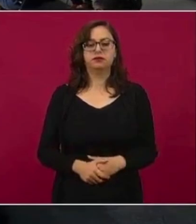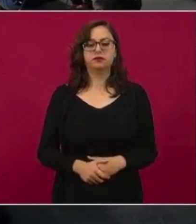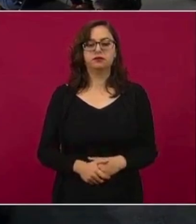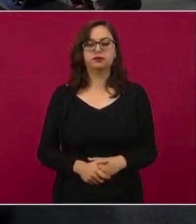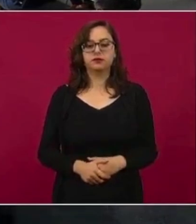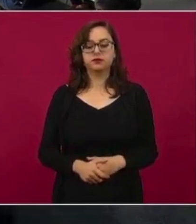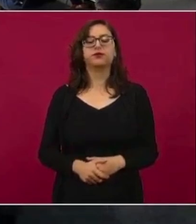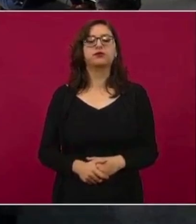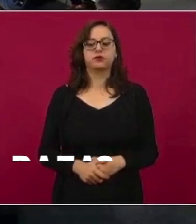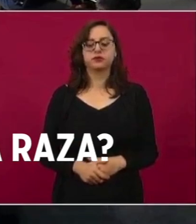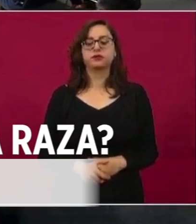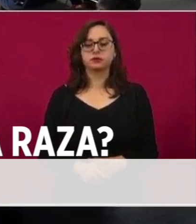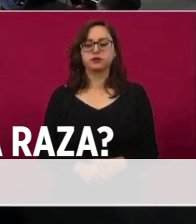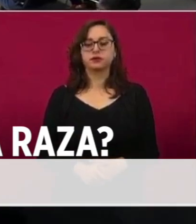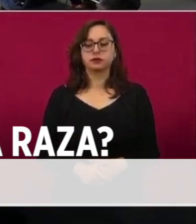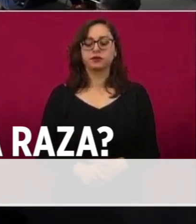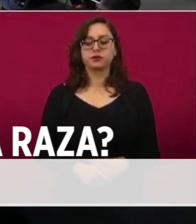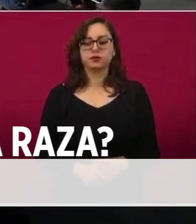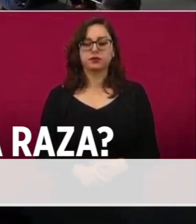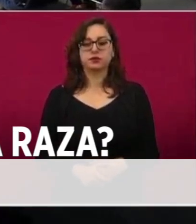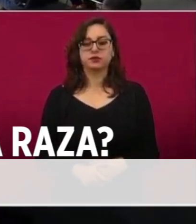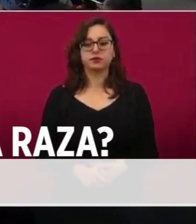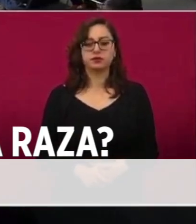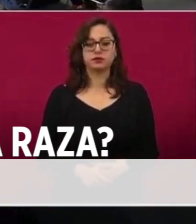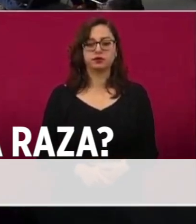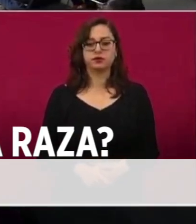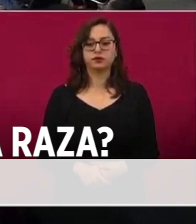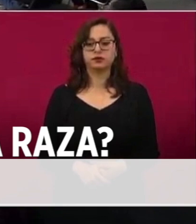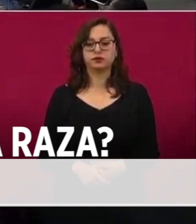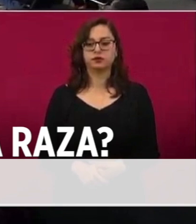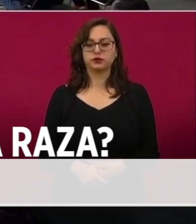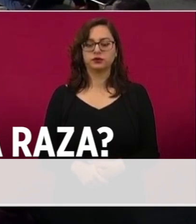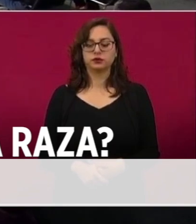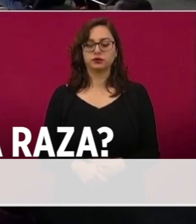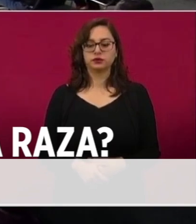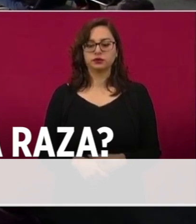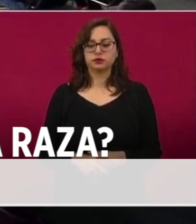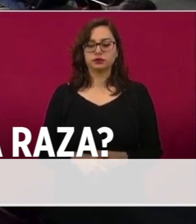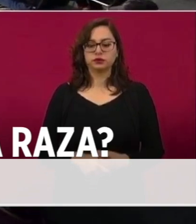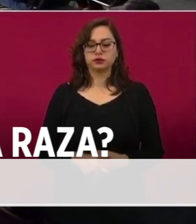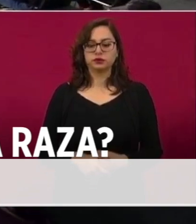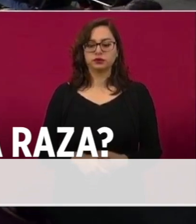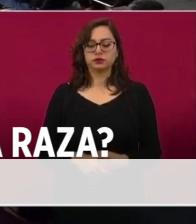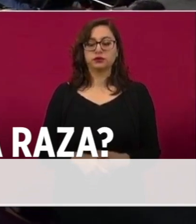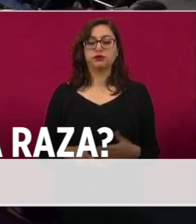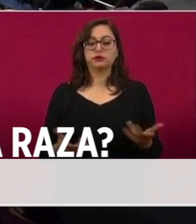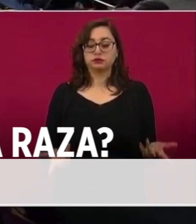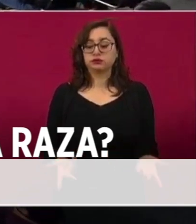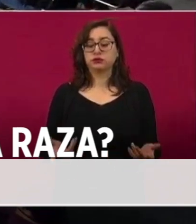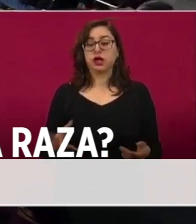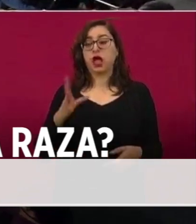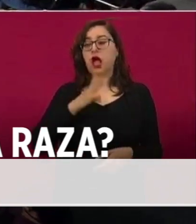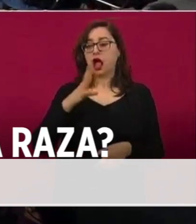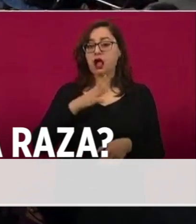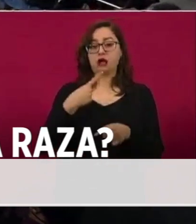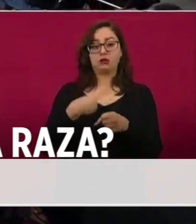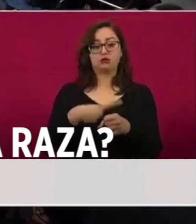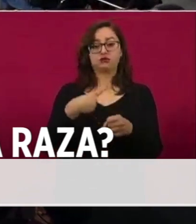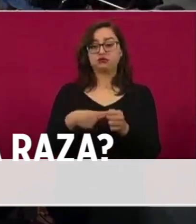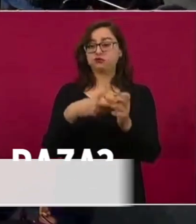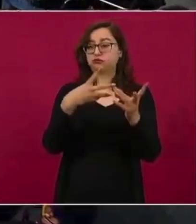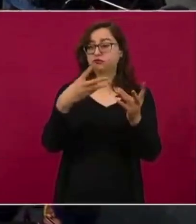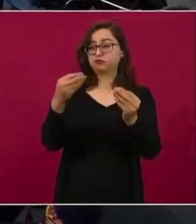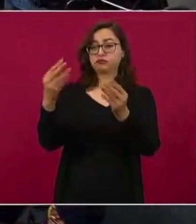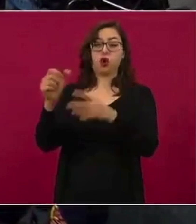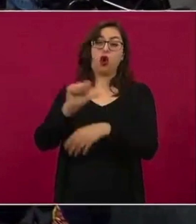Sí, efectivamente no podemos dejar, hacer a un lado las otras demandas, las otras necesidades